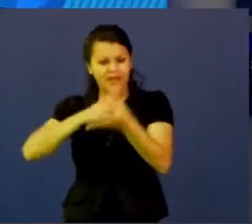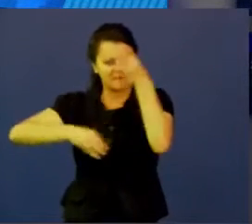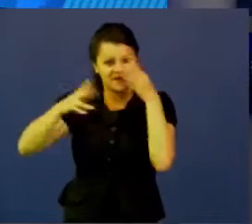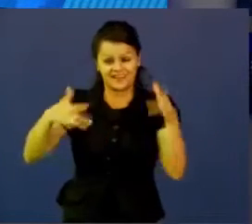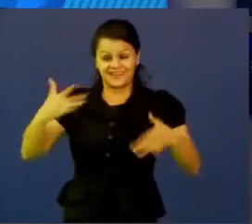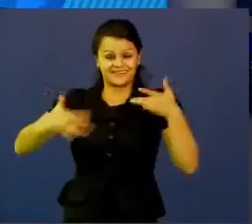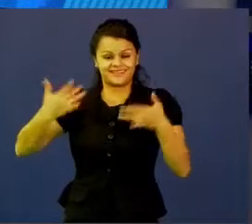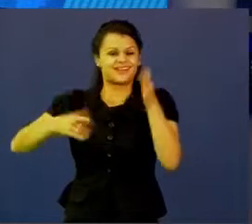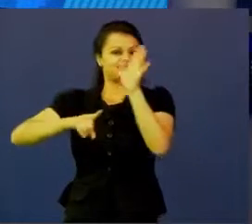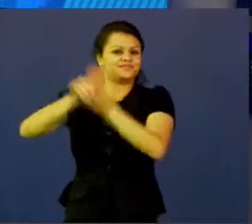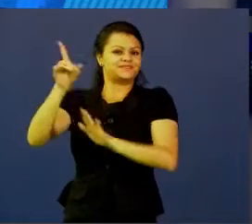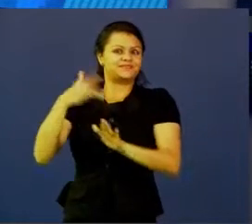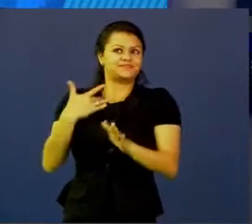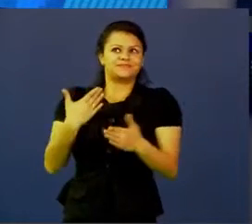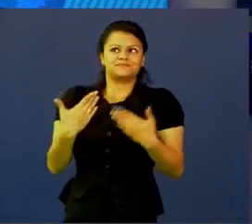desarrollar esa confianza creativa. Muchas gracias.